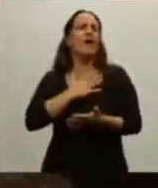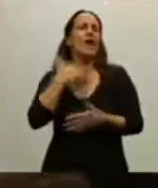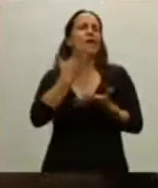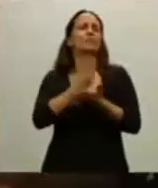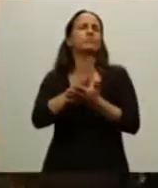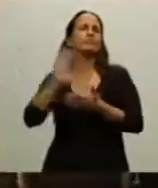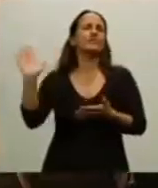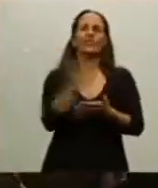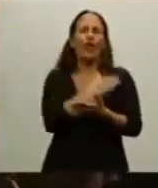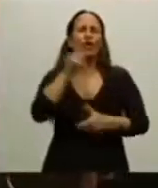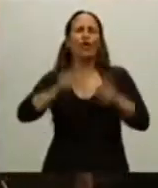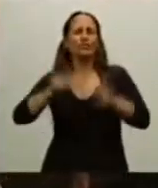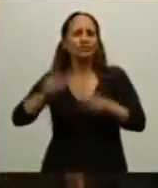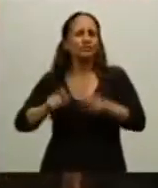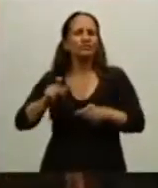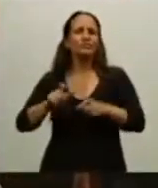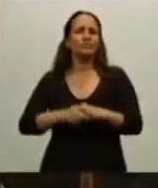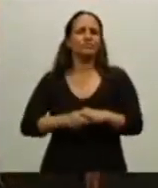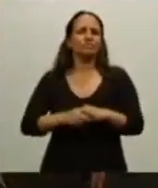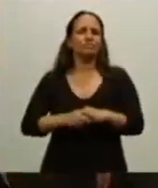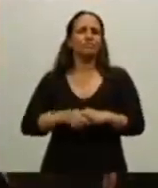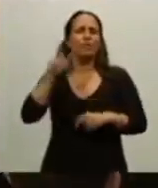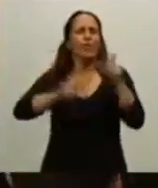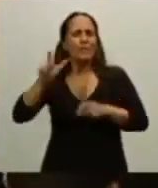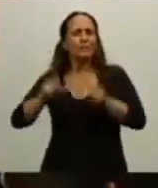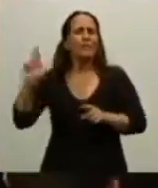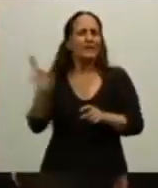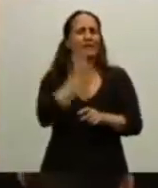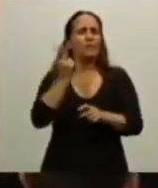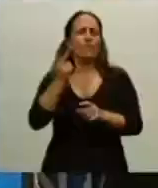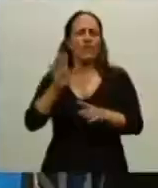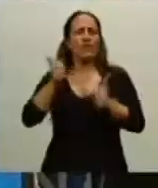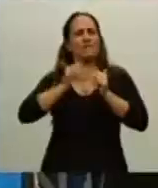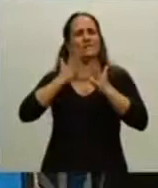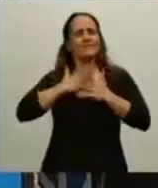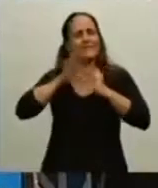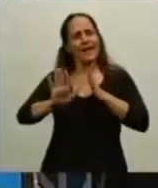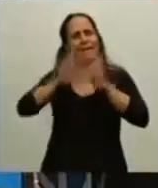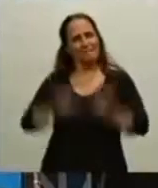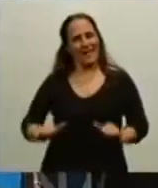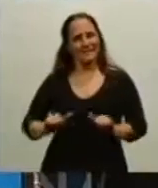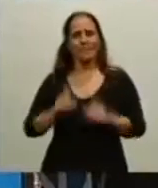aquellos que descansan en paz. Muchas gracias.